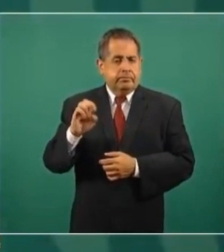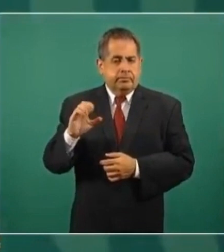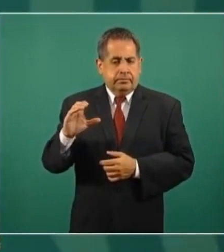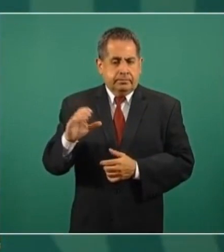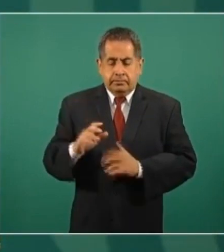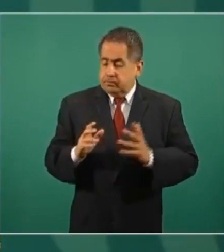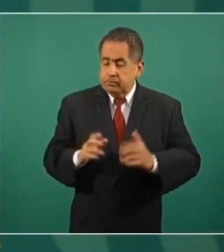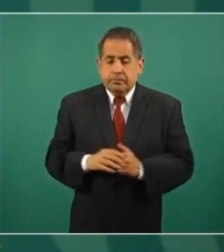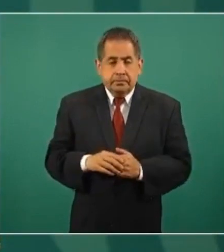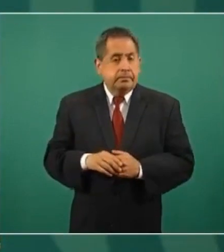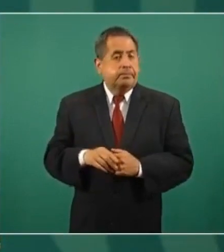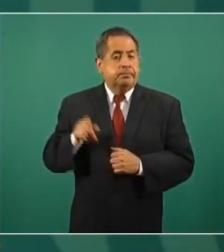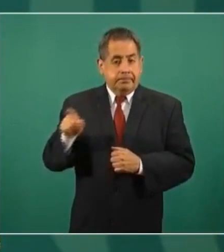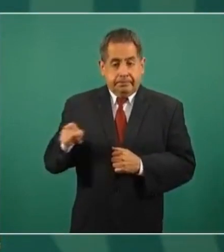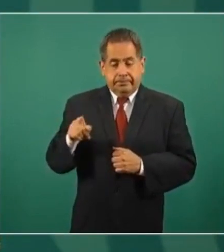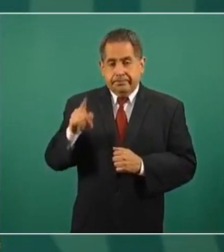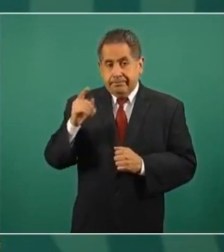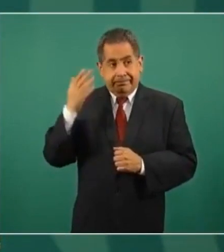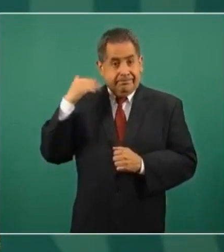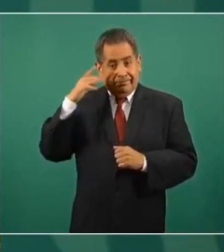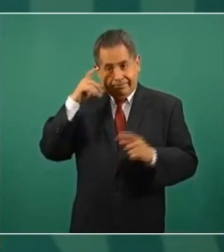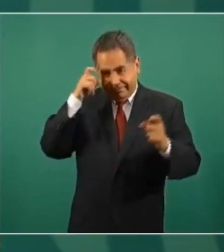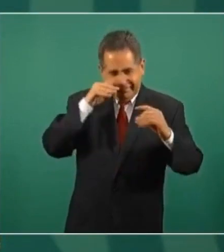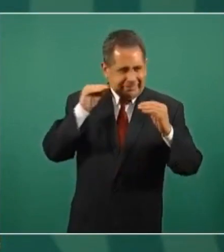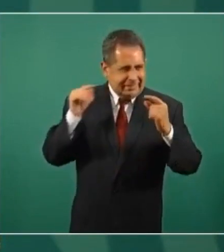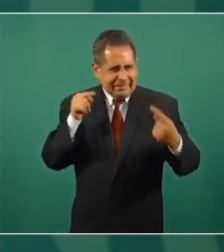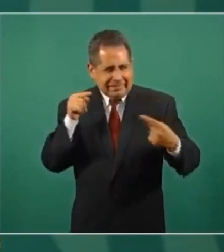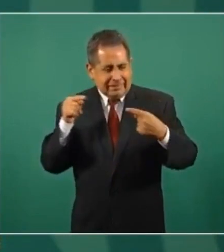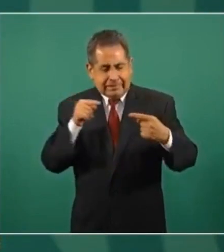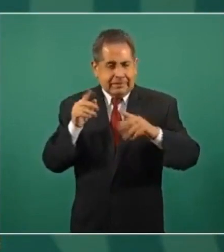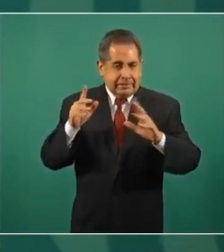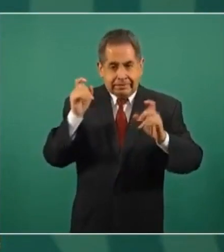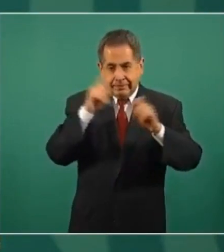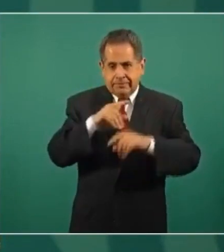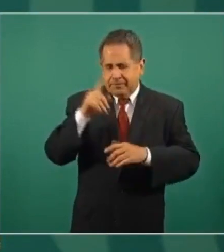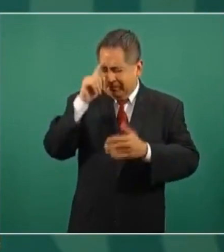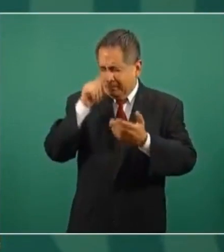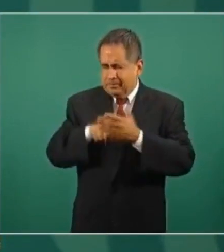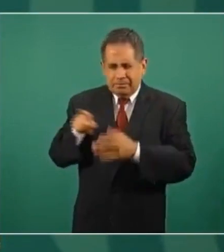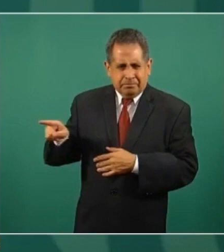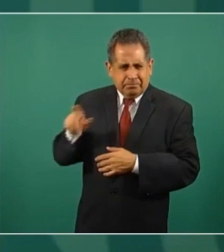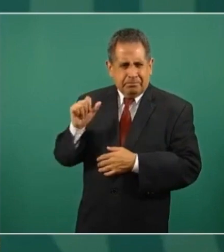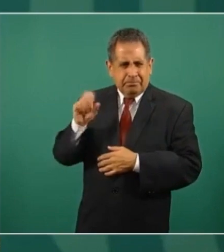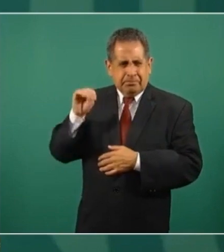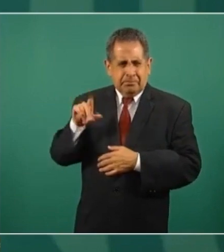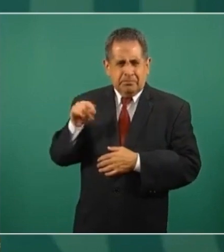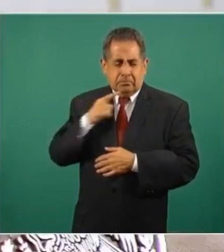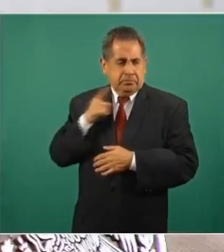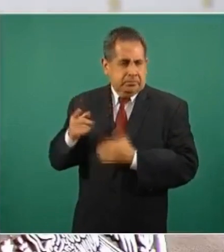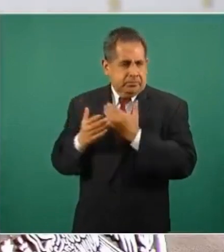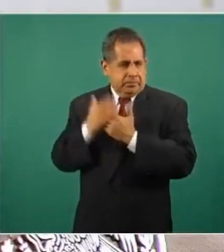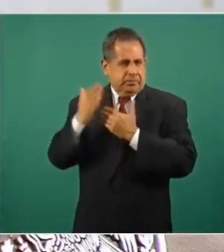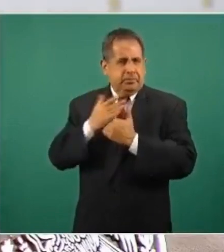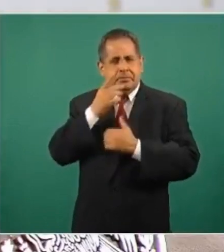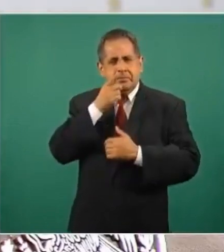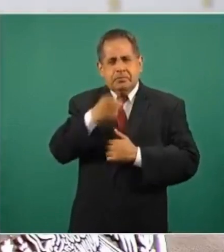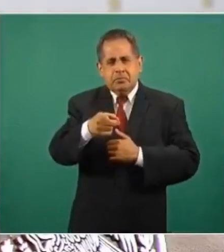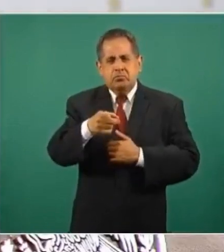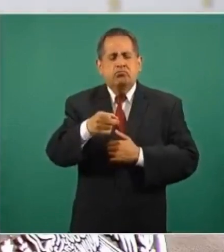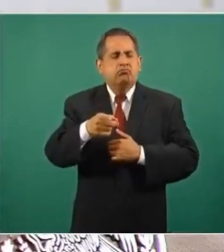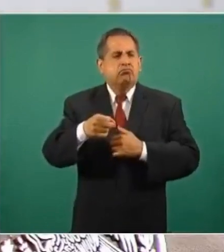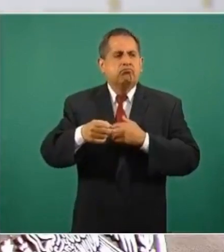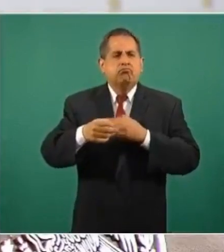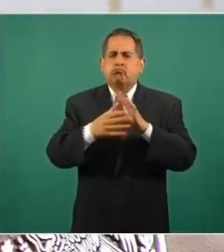Él definitivamente, fueron días muy complicados, incluso en algún momento creo que él comentó aquí en una mañanera, fueran días muy